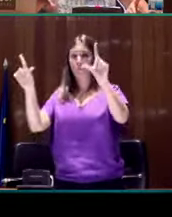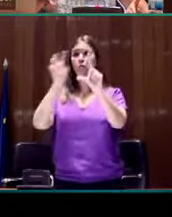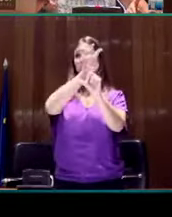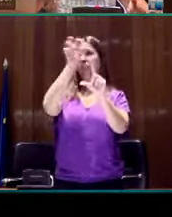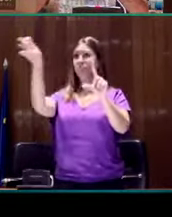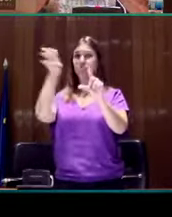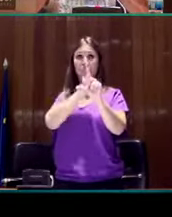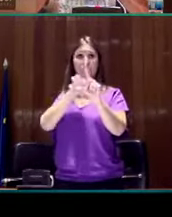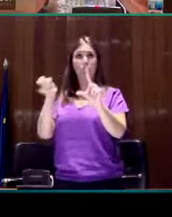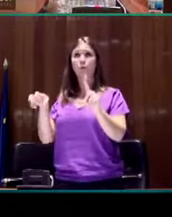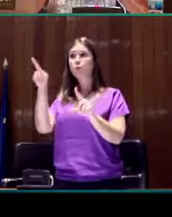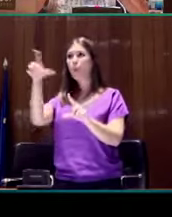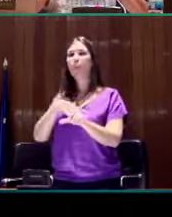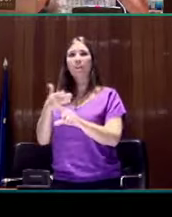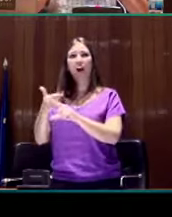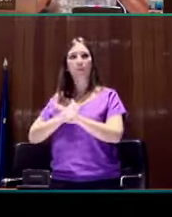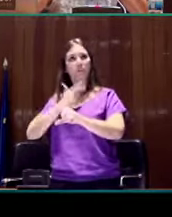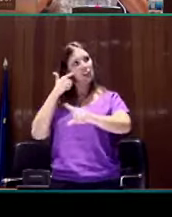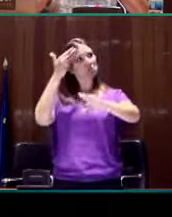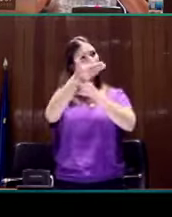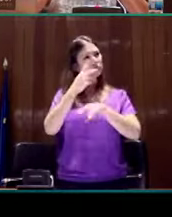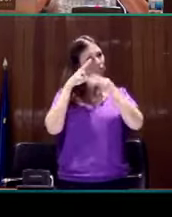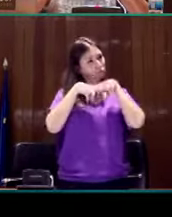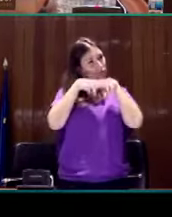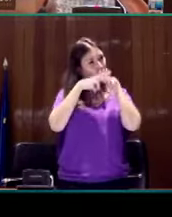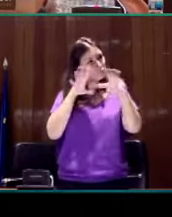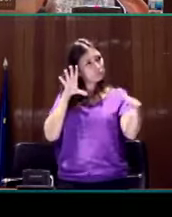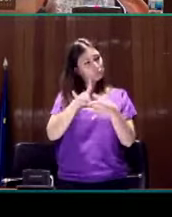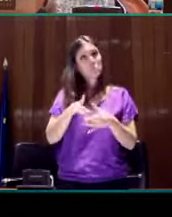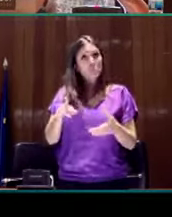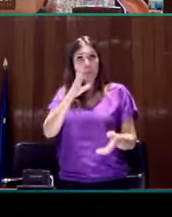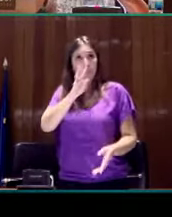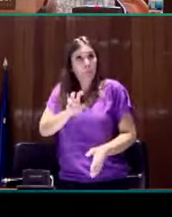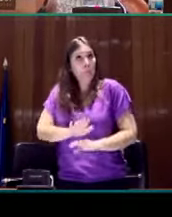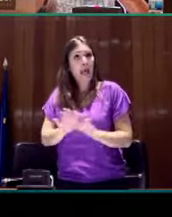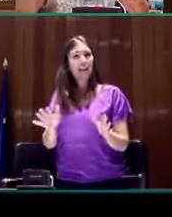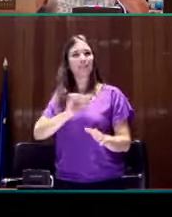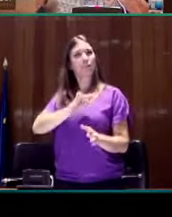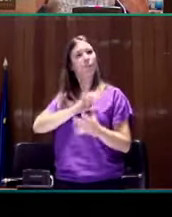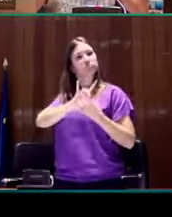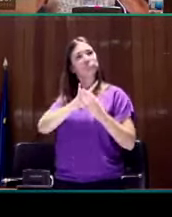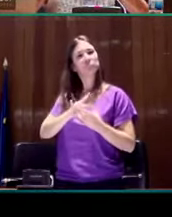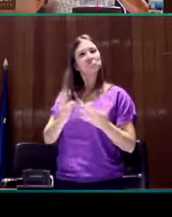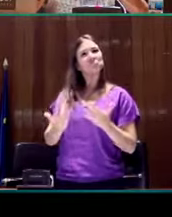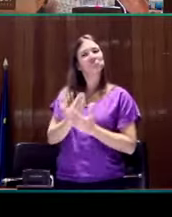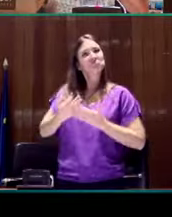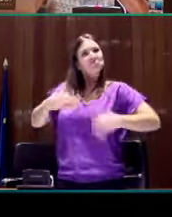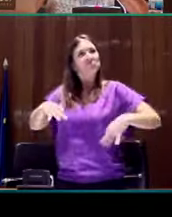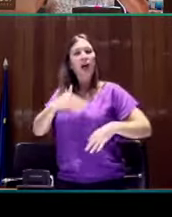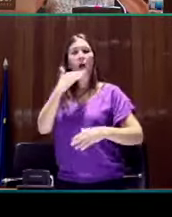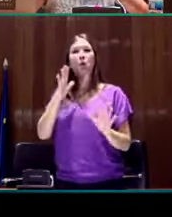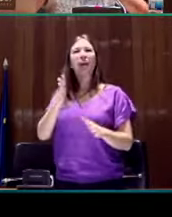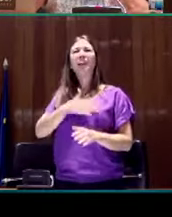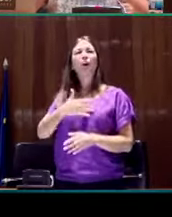contrario, no nos importaba que pudiesen establecer relaciones y vínculos con la cotidianeidad, sino que, bueno, ver simplemente